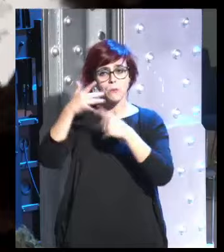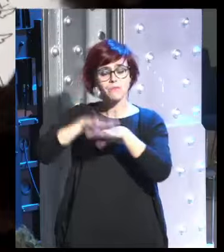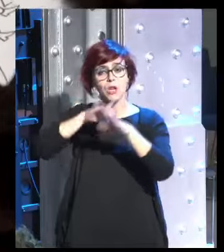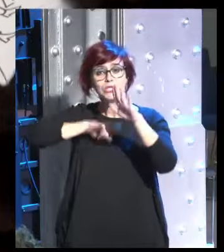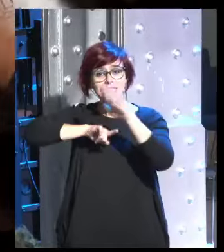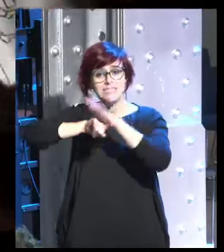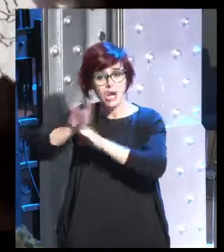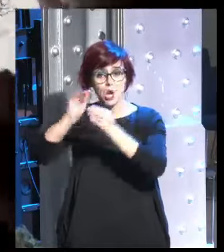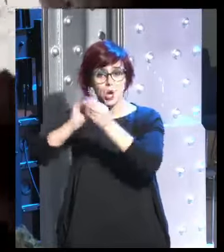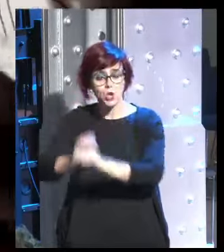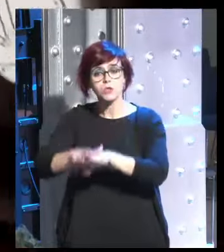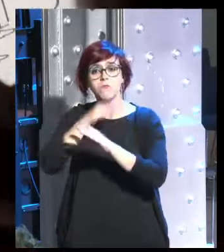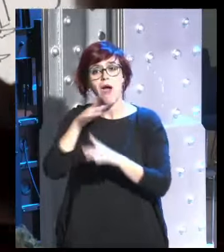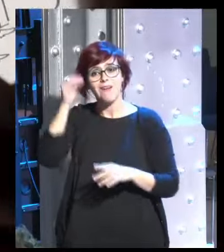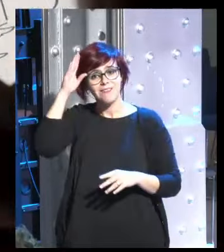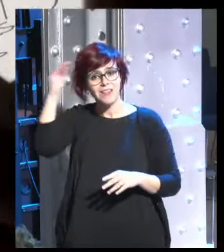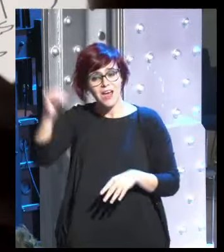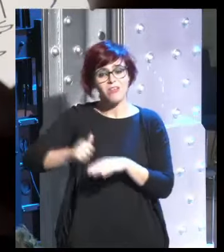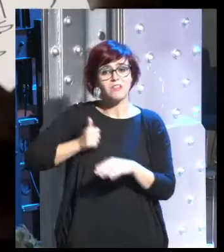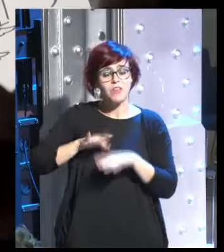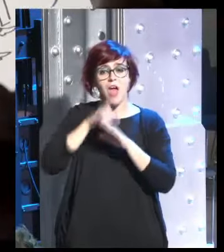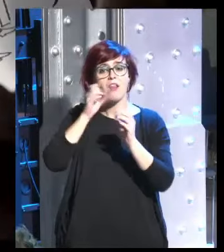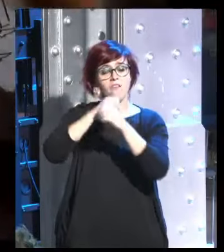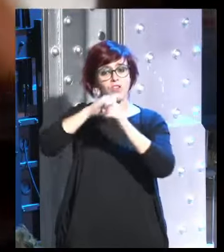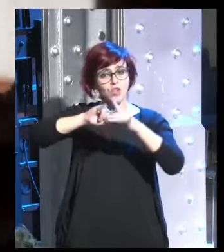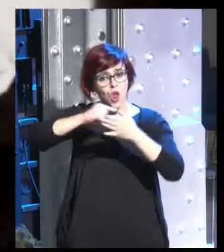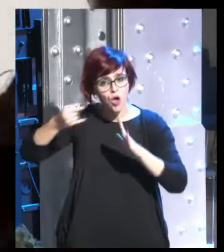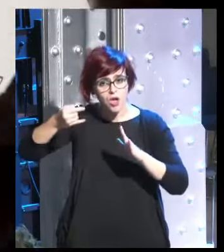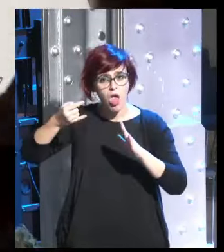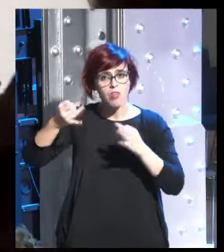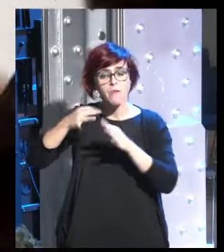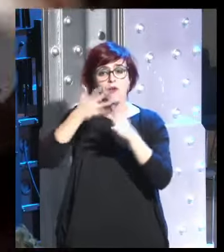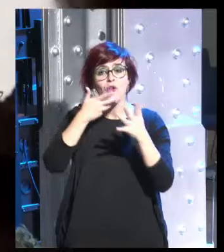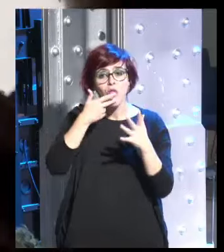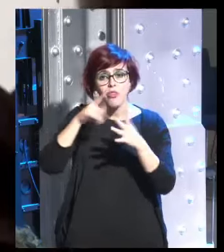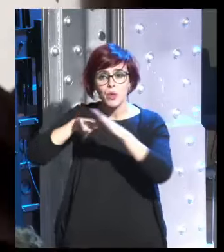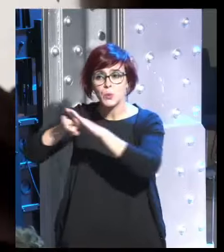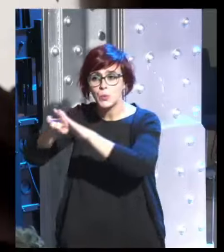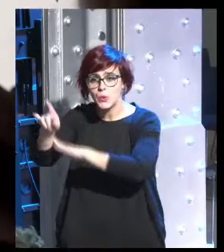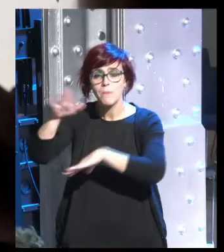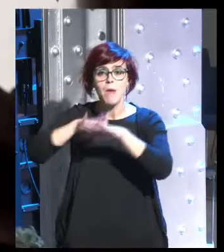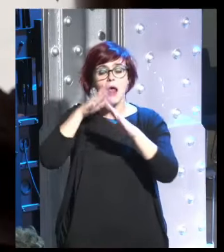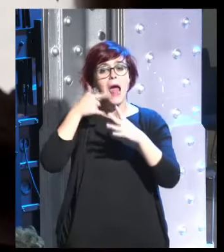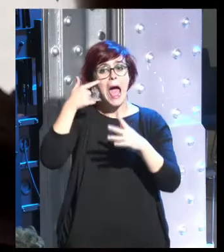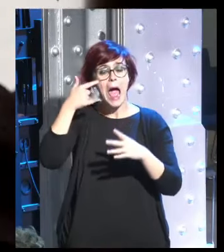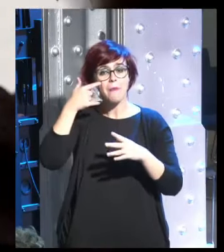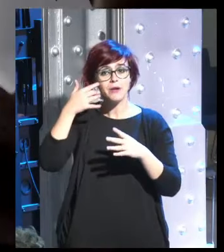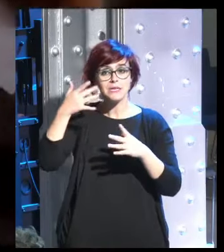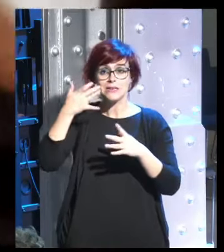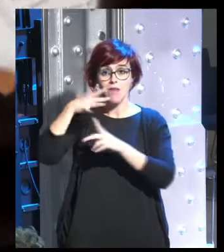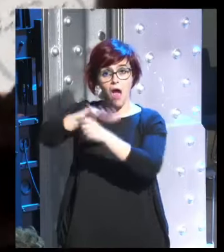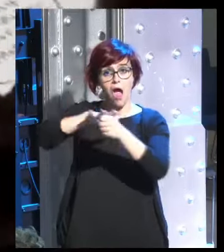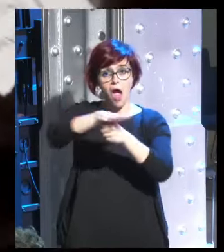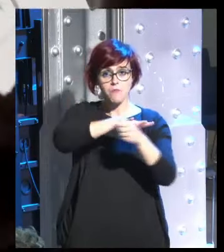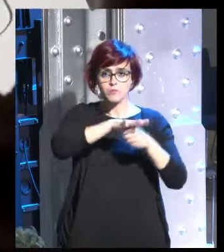desarrollos en campos como la inteligencia artificial y la biotecnología para entender las potenciales implicaciones de esos